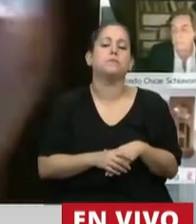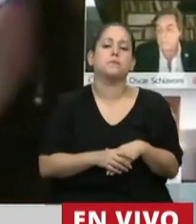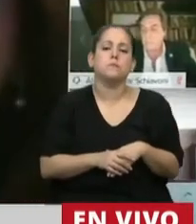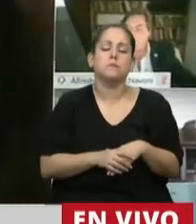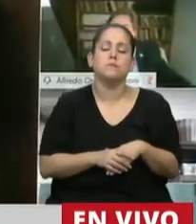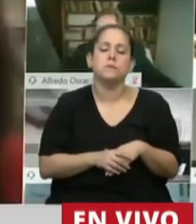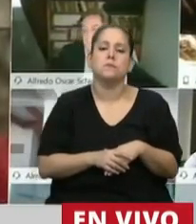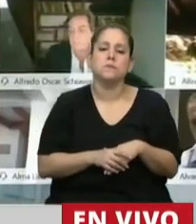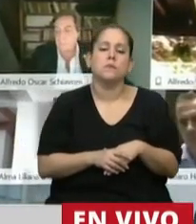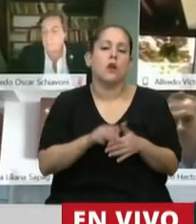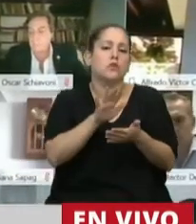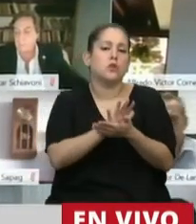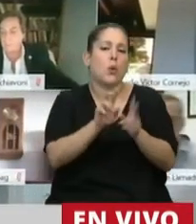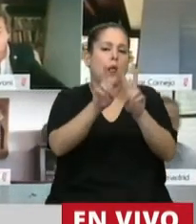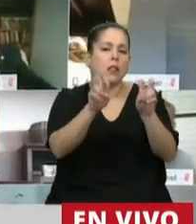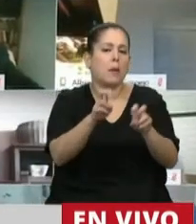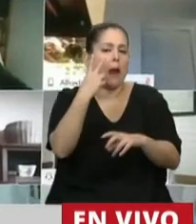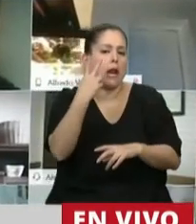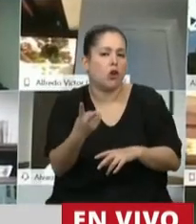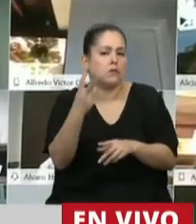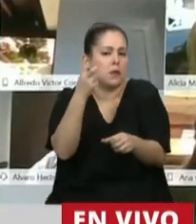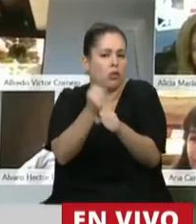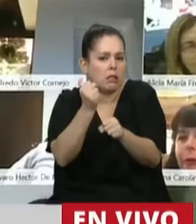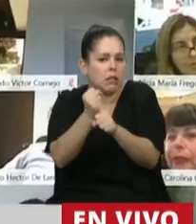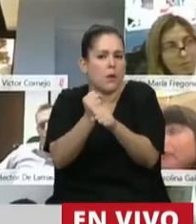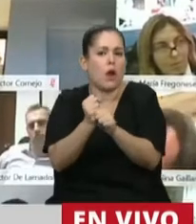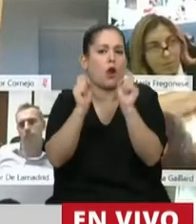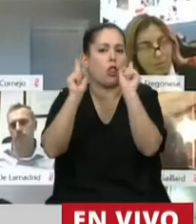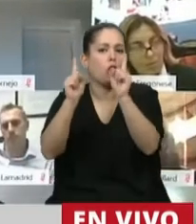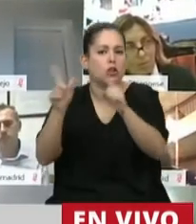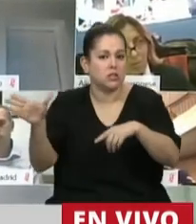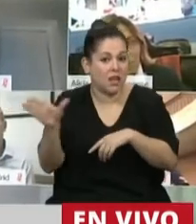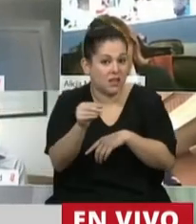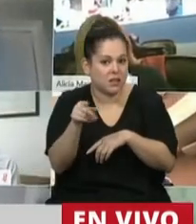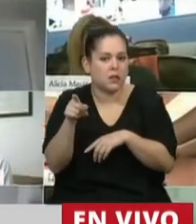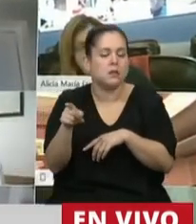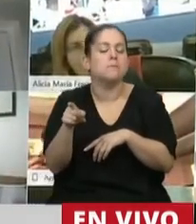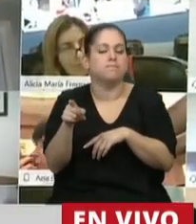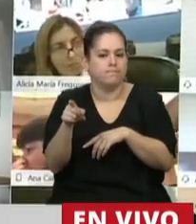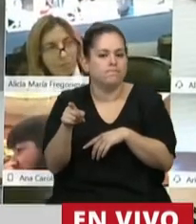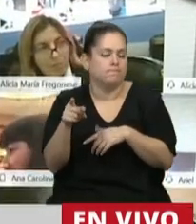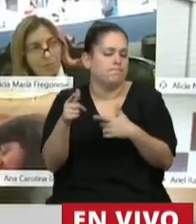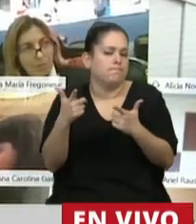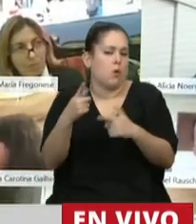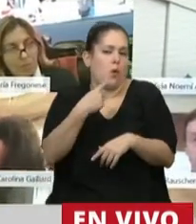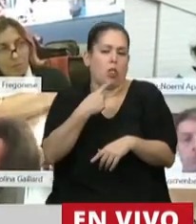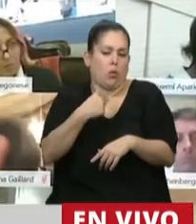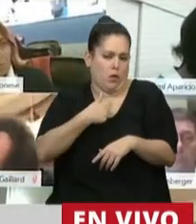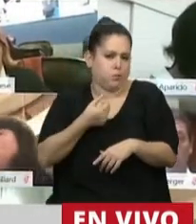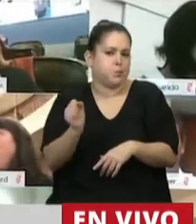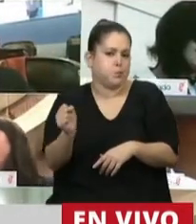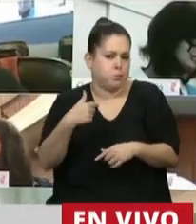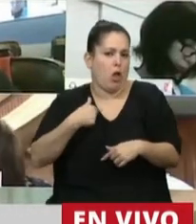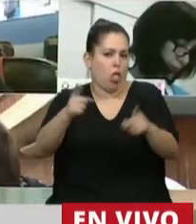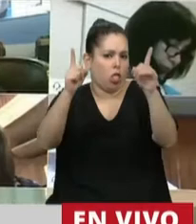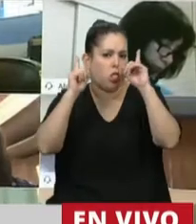Finalmente, respecto del reconocimiento del trabajo de las docentes y los docentes, no dudo, soy docente, soy